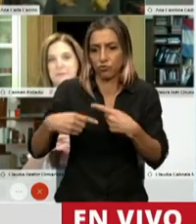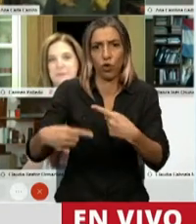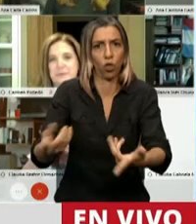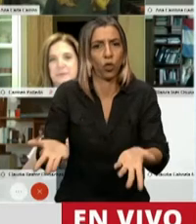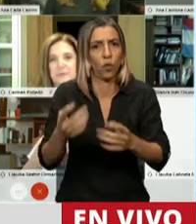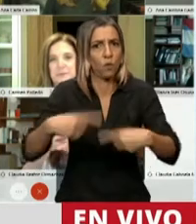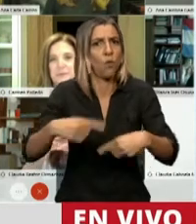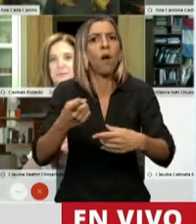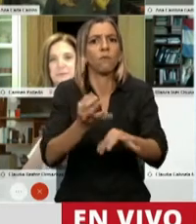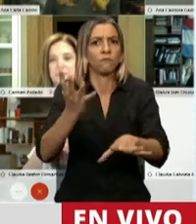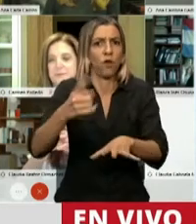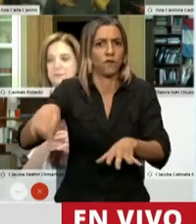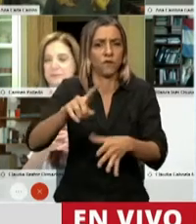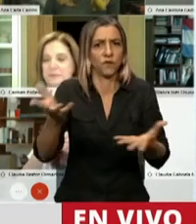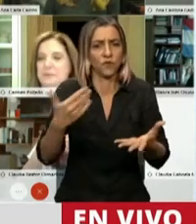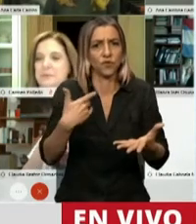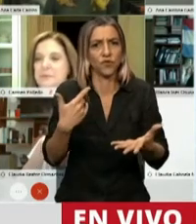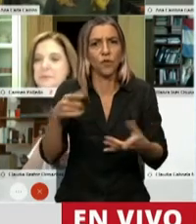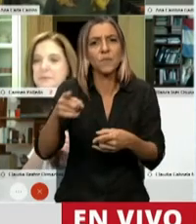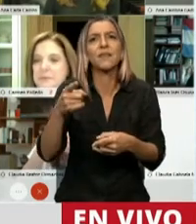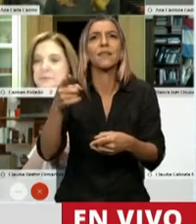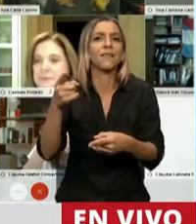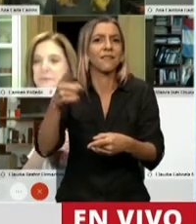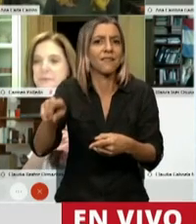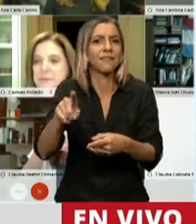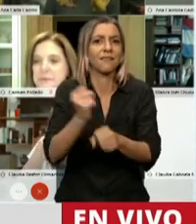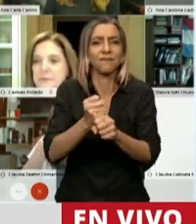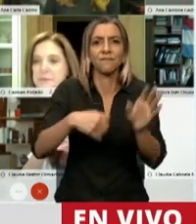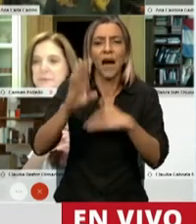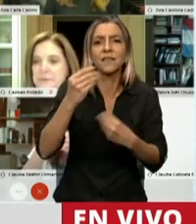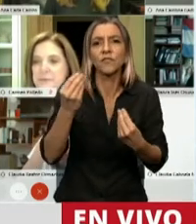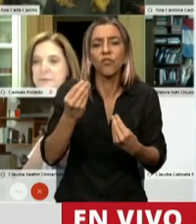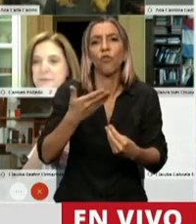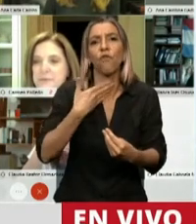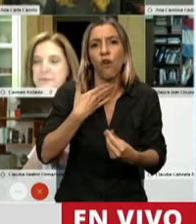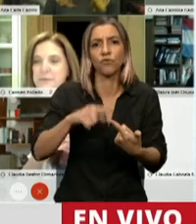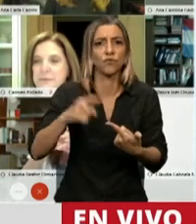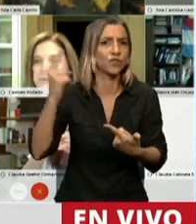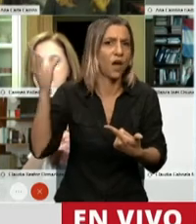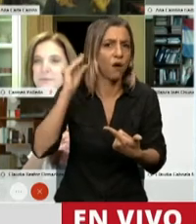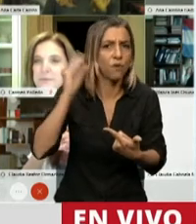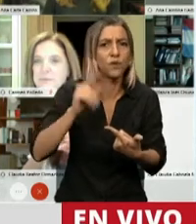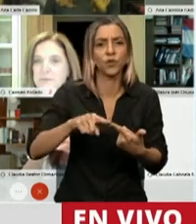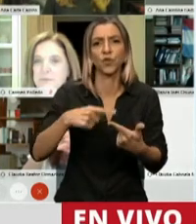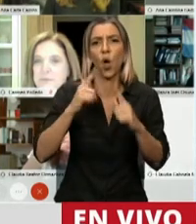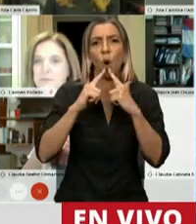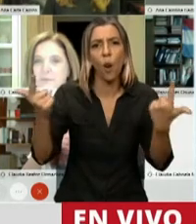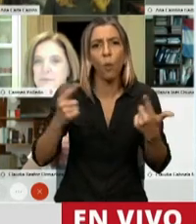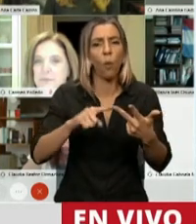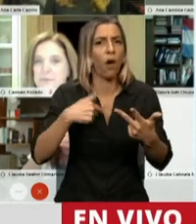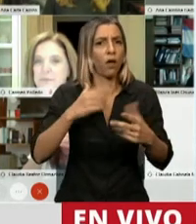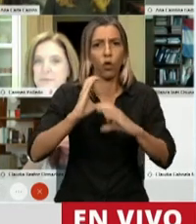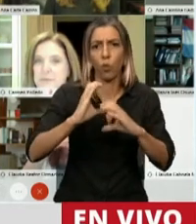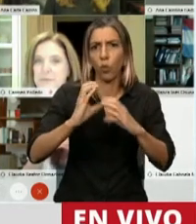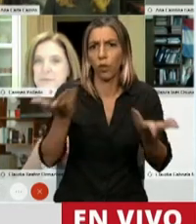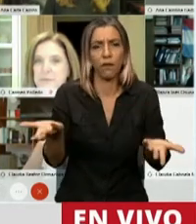aplicación de la fonodiología es la voz, la audición, es el lenguaje aplicado a la comunicación humana. No